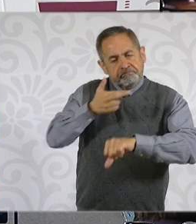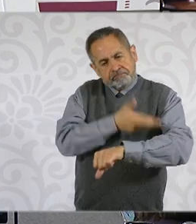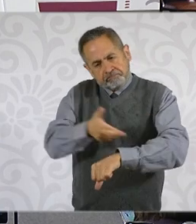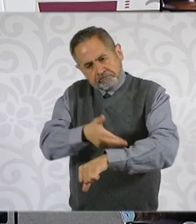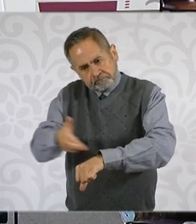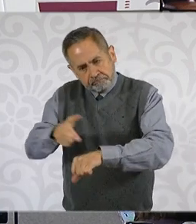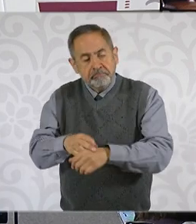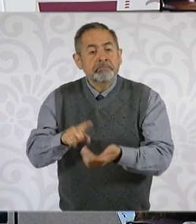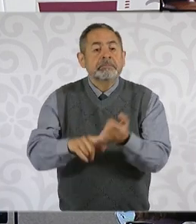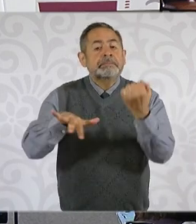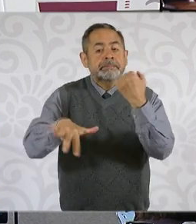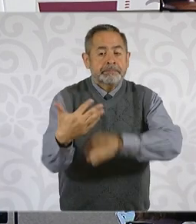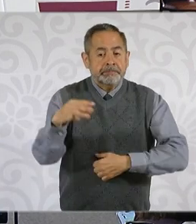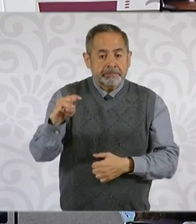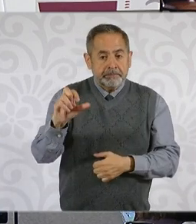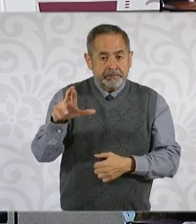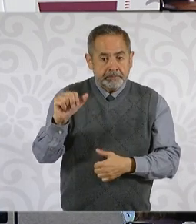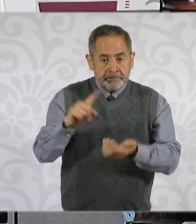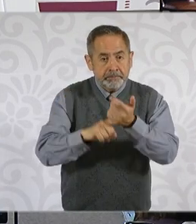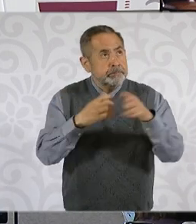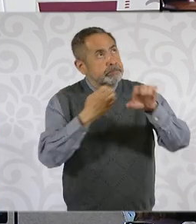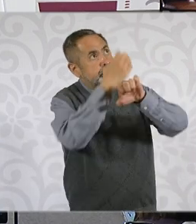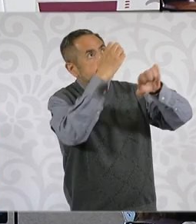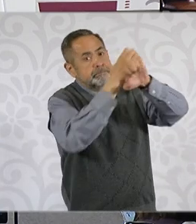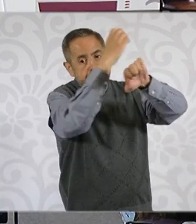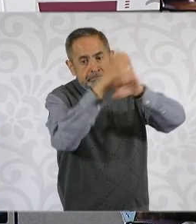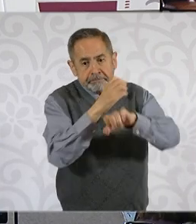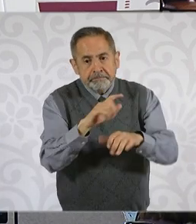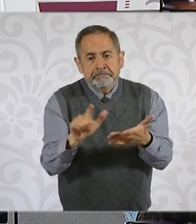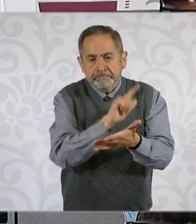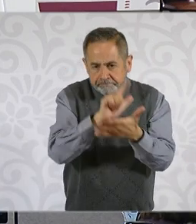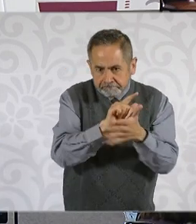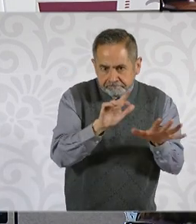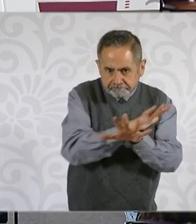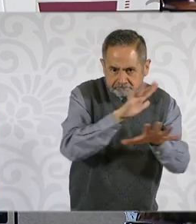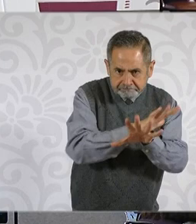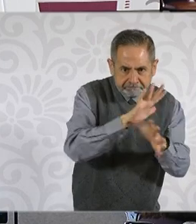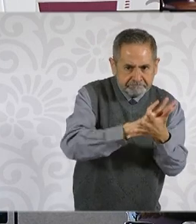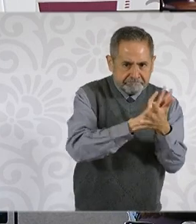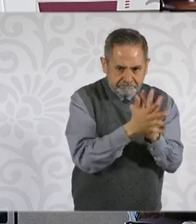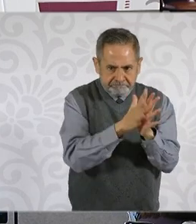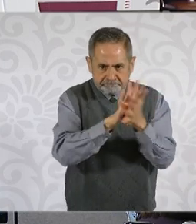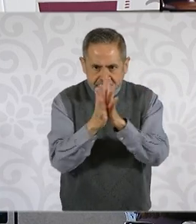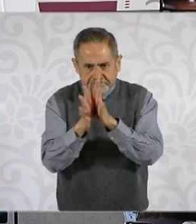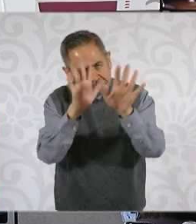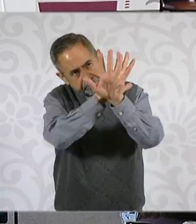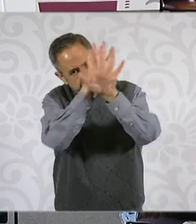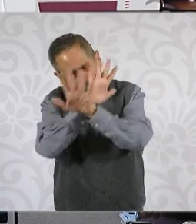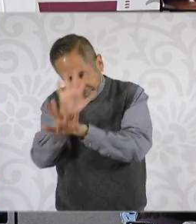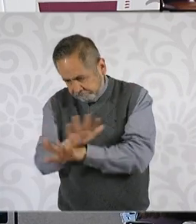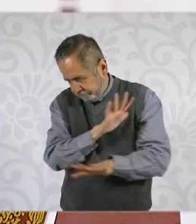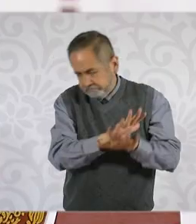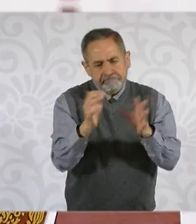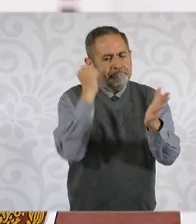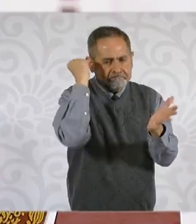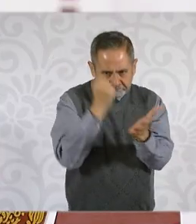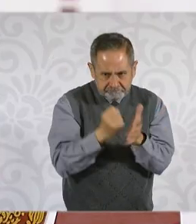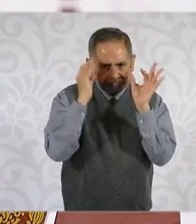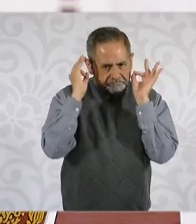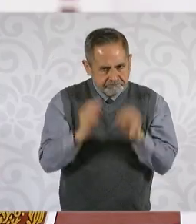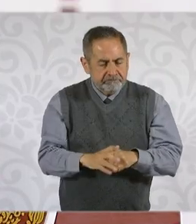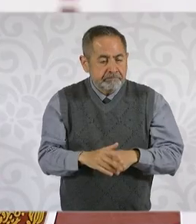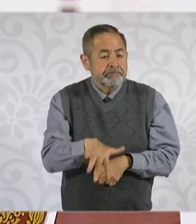deberán aprobar cambios a sus leyes locales para adoptar la reforma judicial. Del 30 de